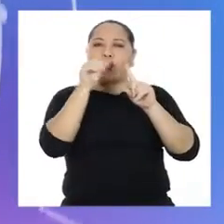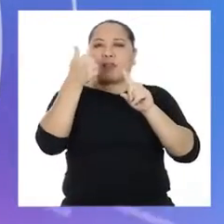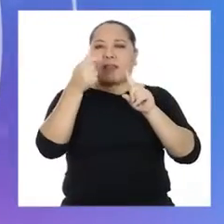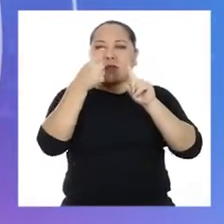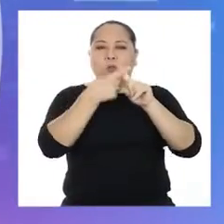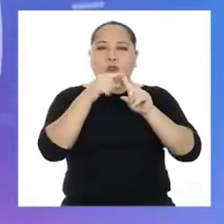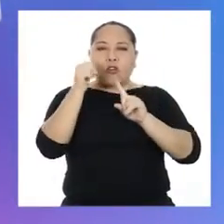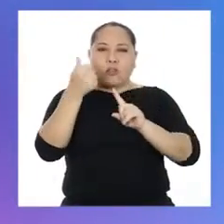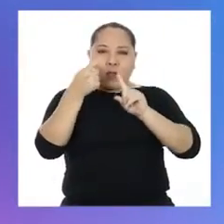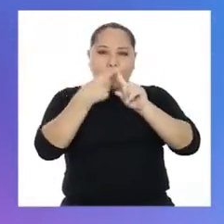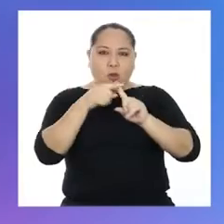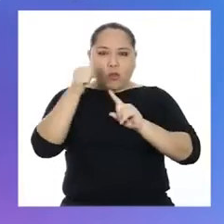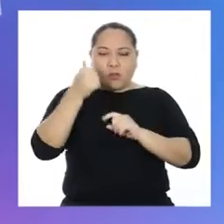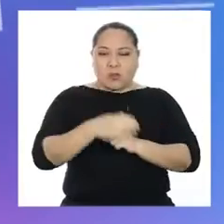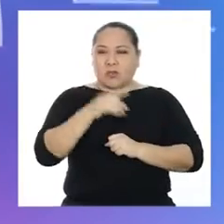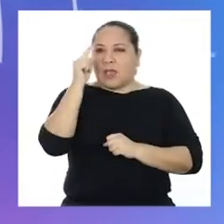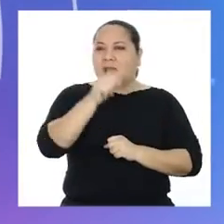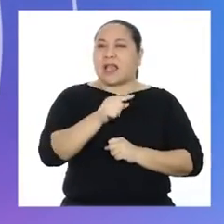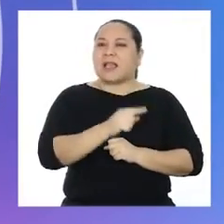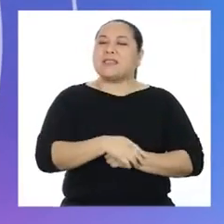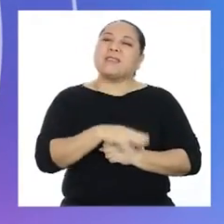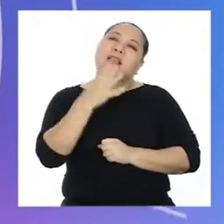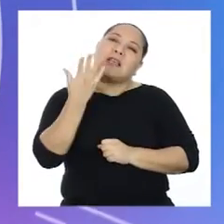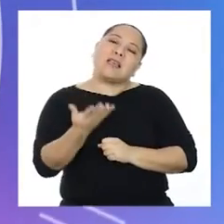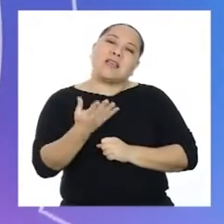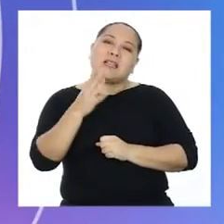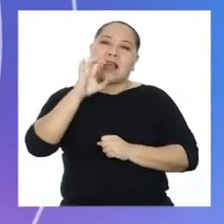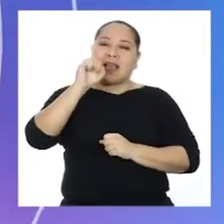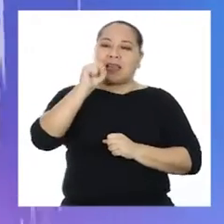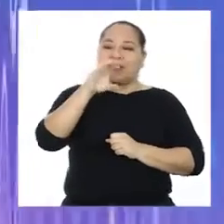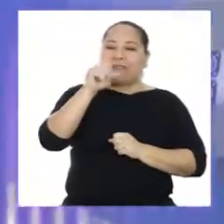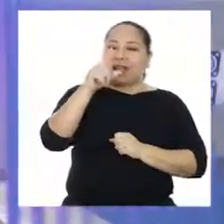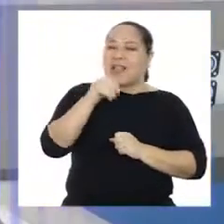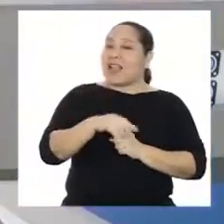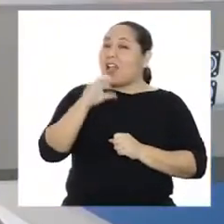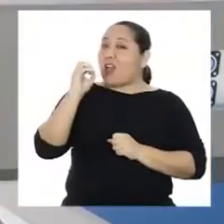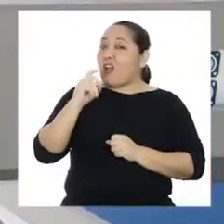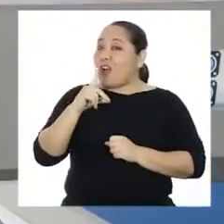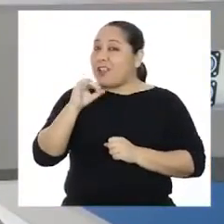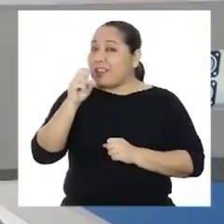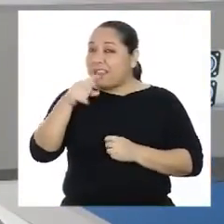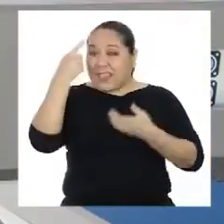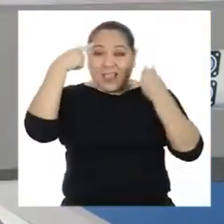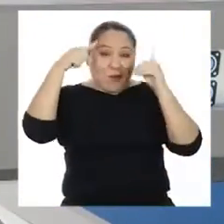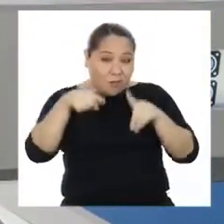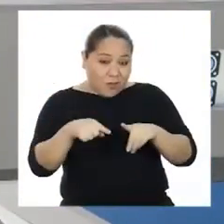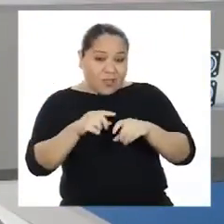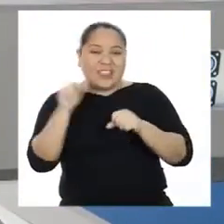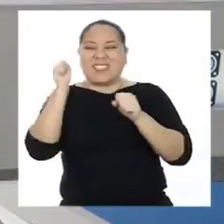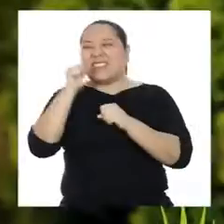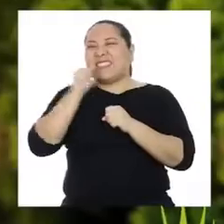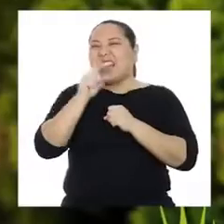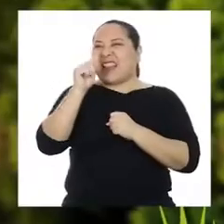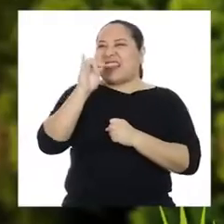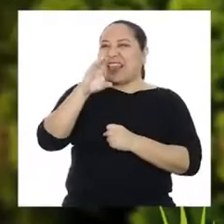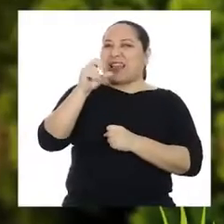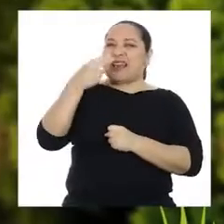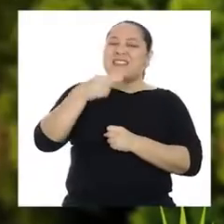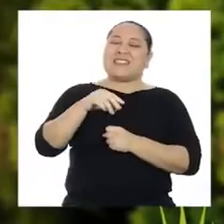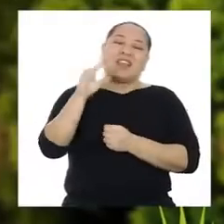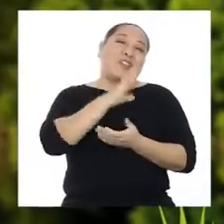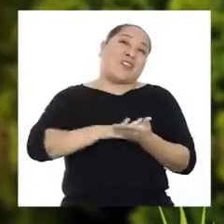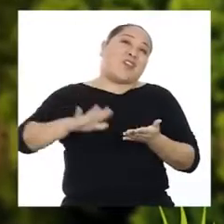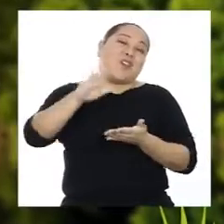múltiplos de 10, por lo que sugiero que esa sea la escala. Olina, ¿estás de acuerdo? Sí,